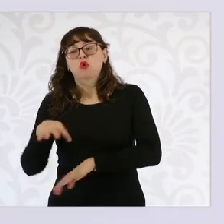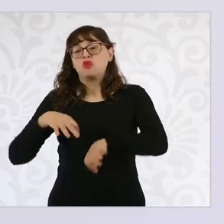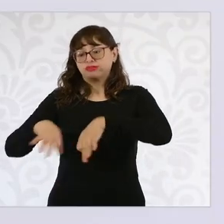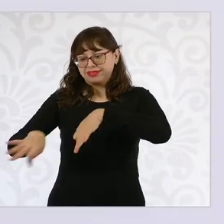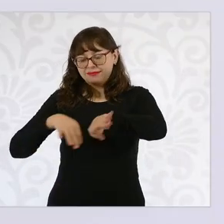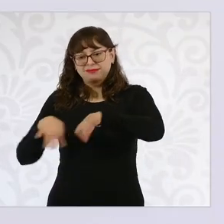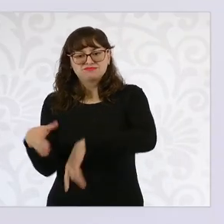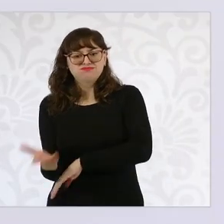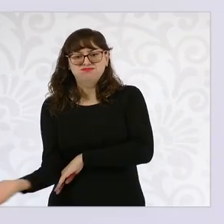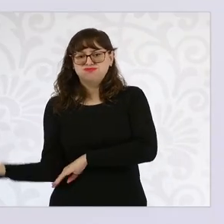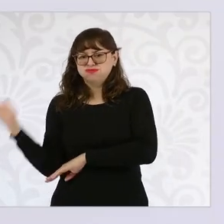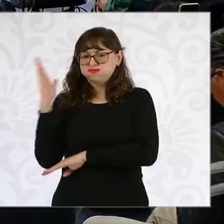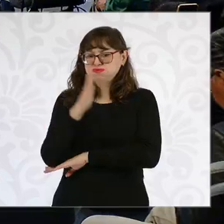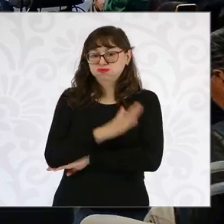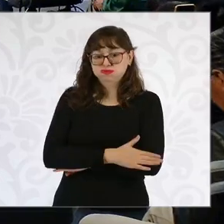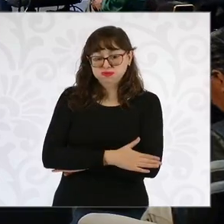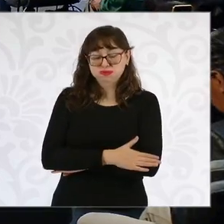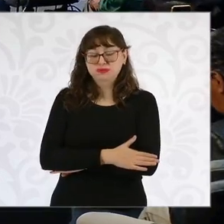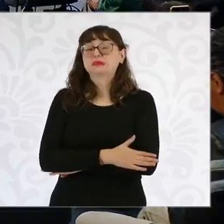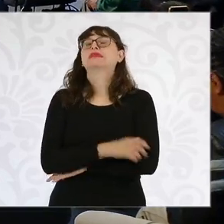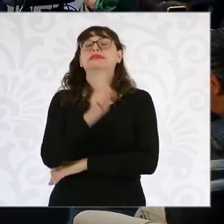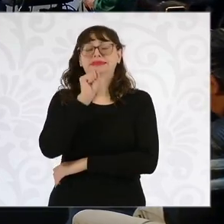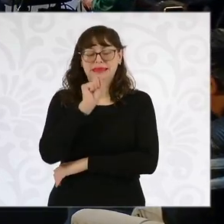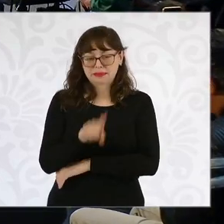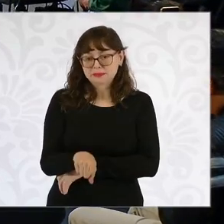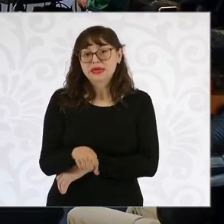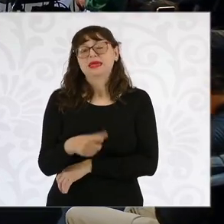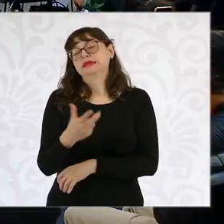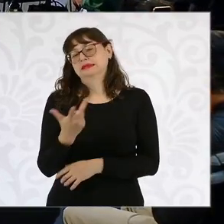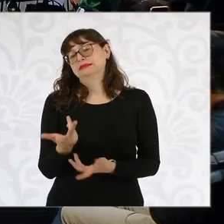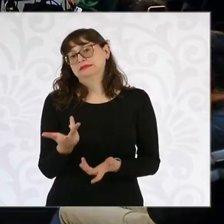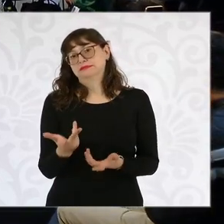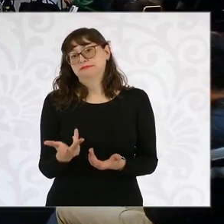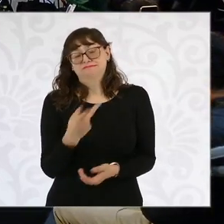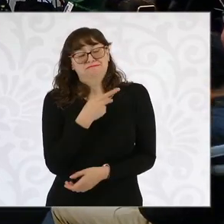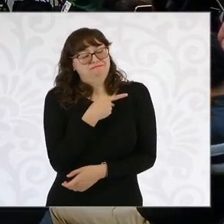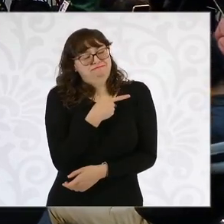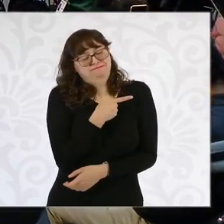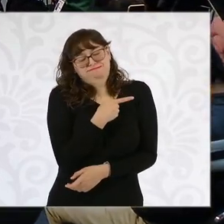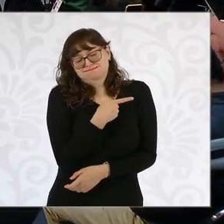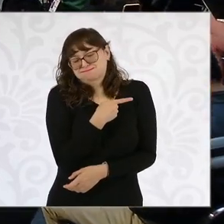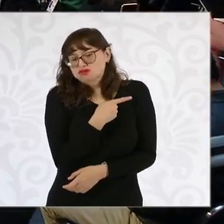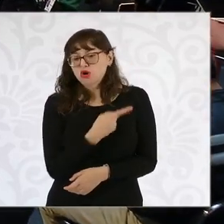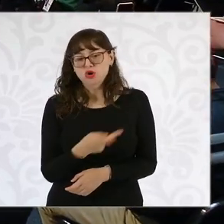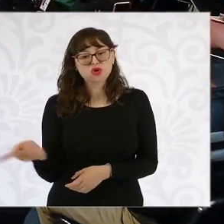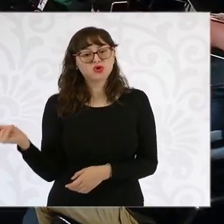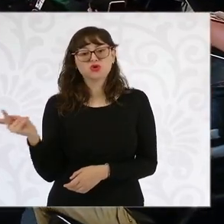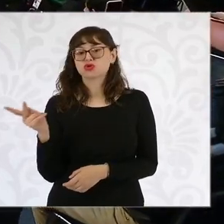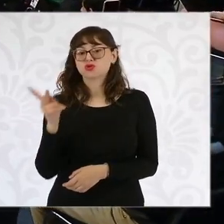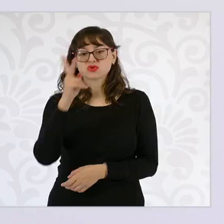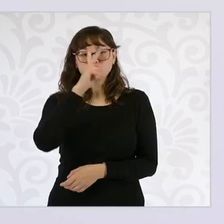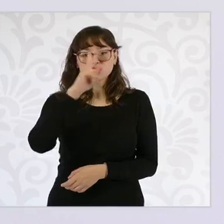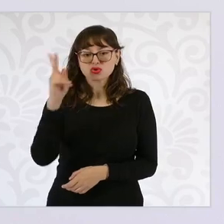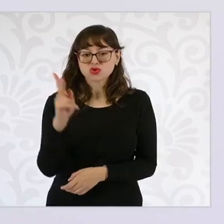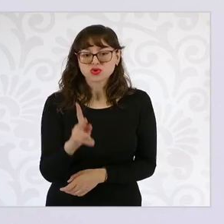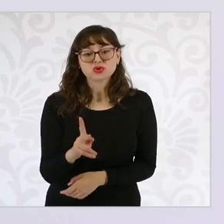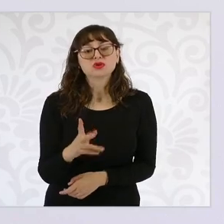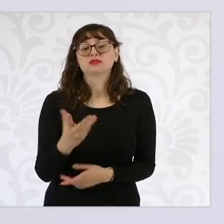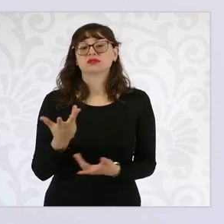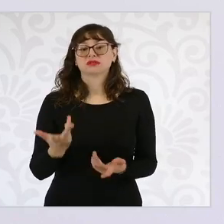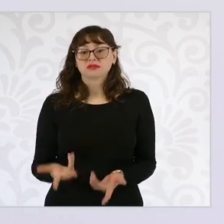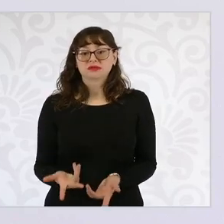Son quizás los más pobres del país, son familias